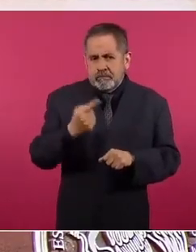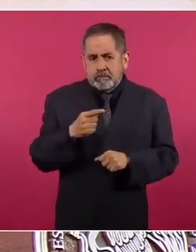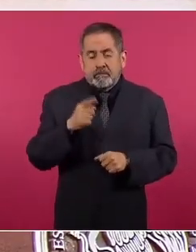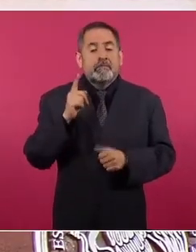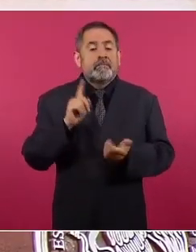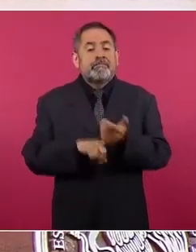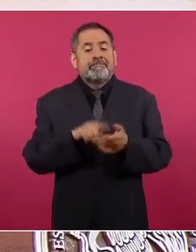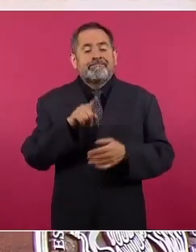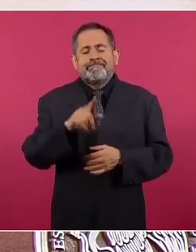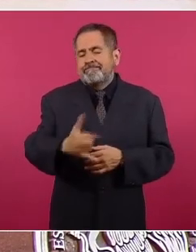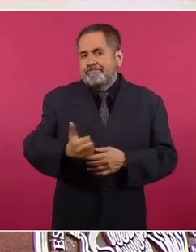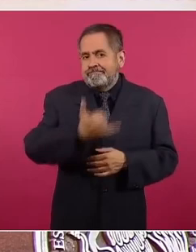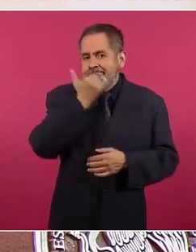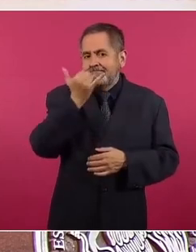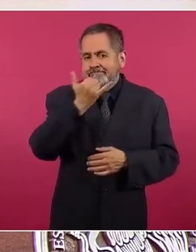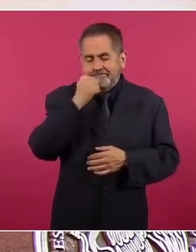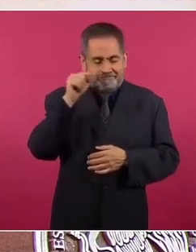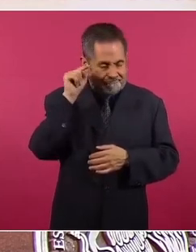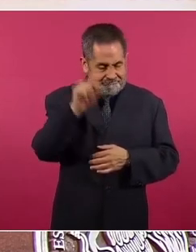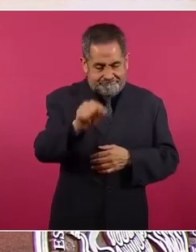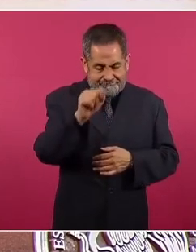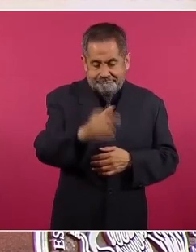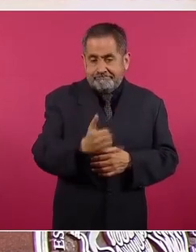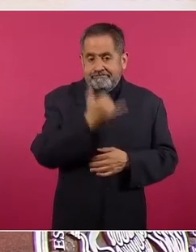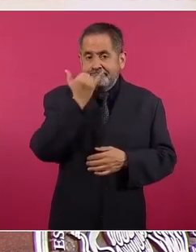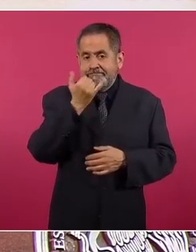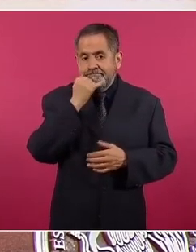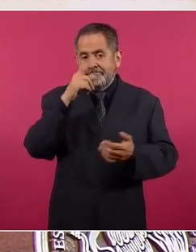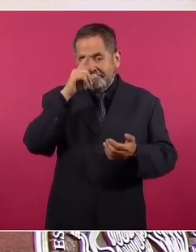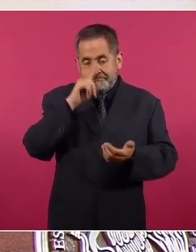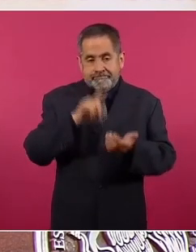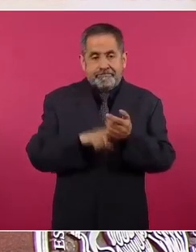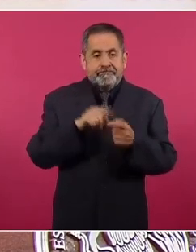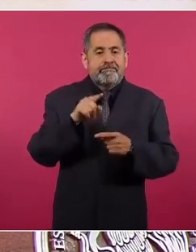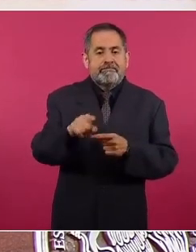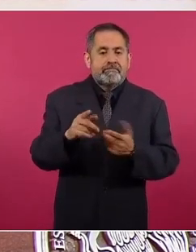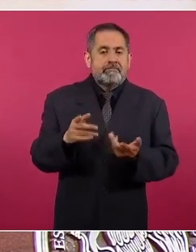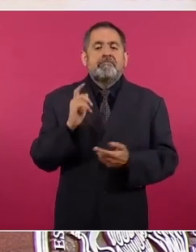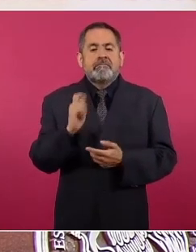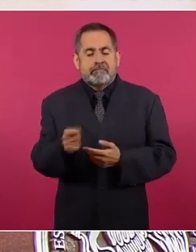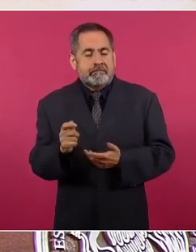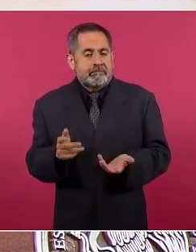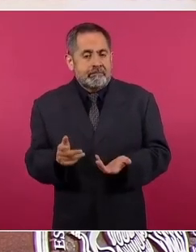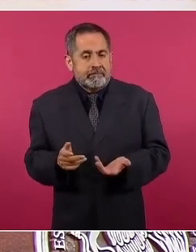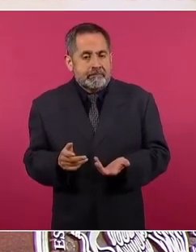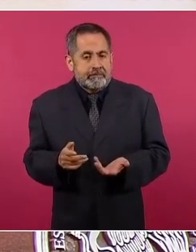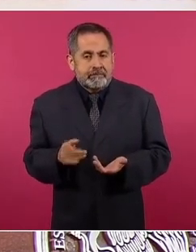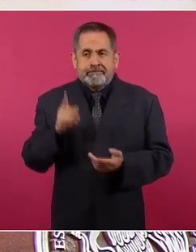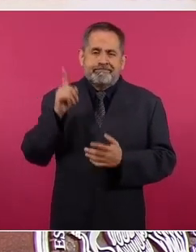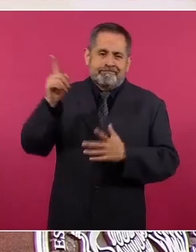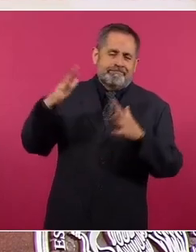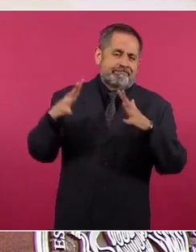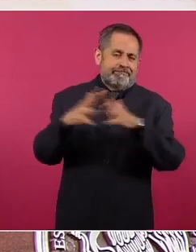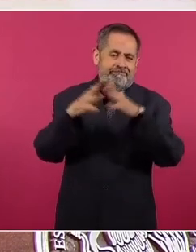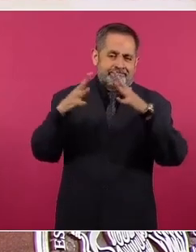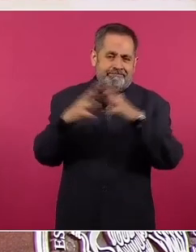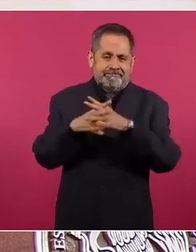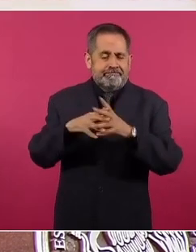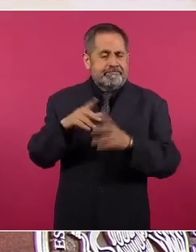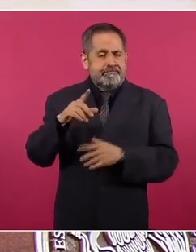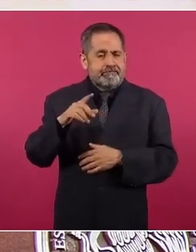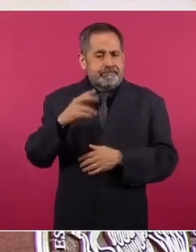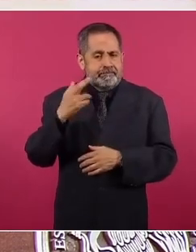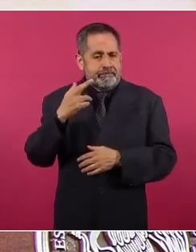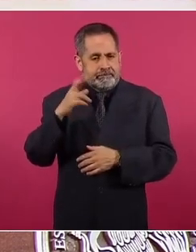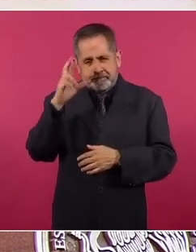error que cometieron salario mínimo de permitir la guerra en